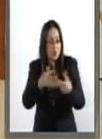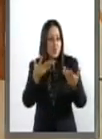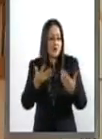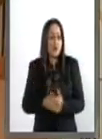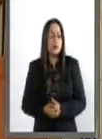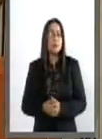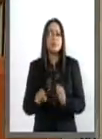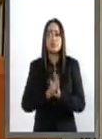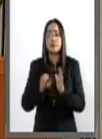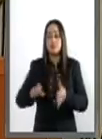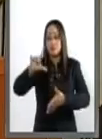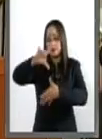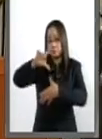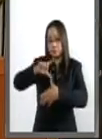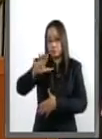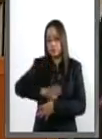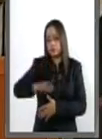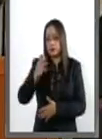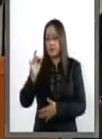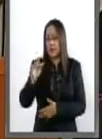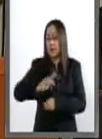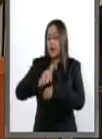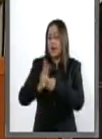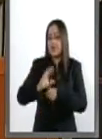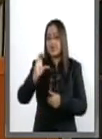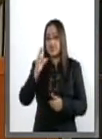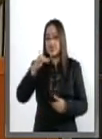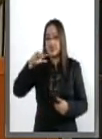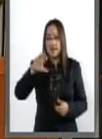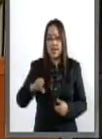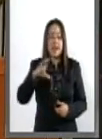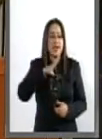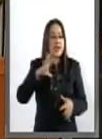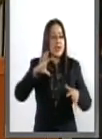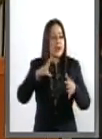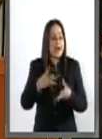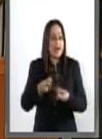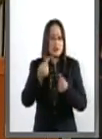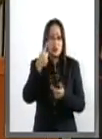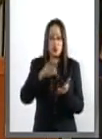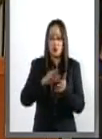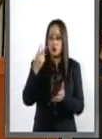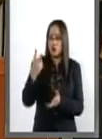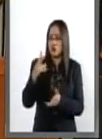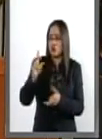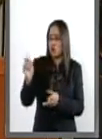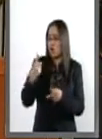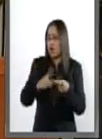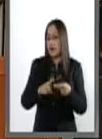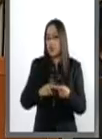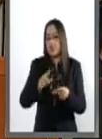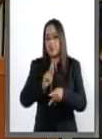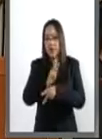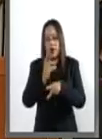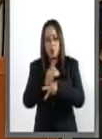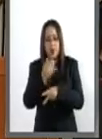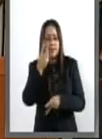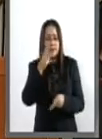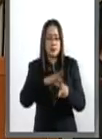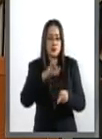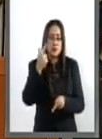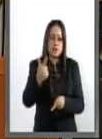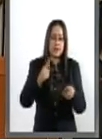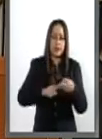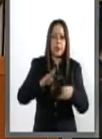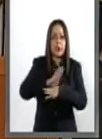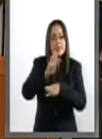O por ejemplo, en América Latina, Chile que gasta 1.2 dólares por voto, Paraguay 3.7 dólares por voto, Brasil